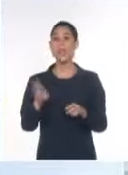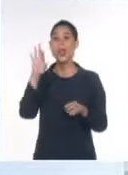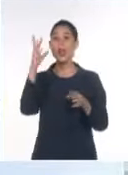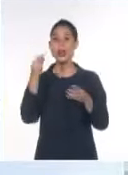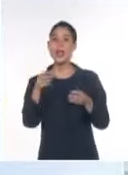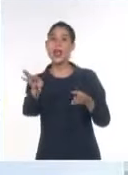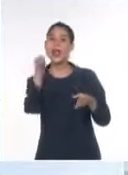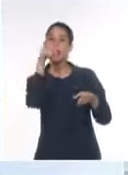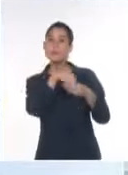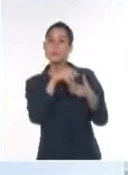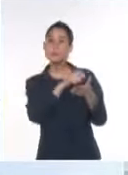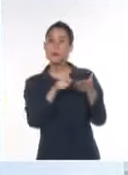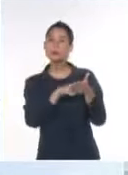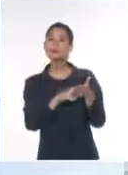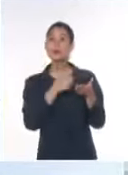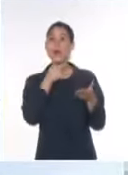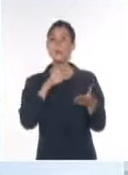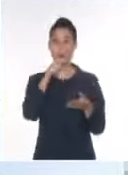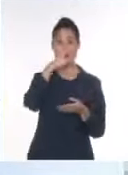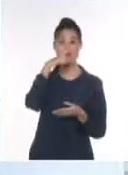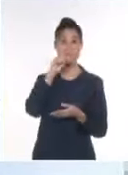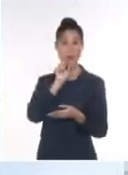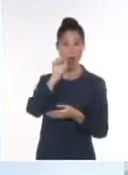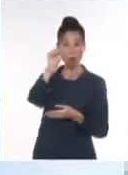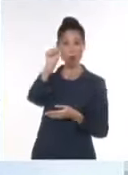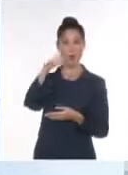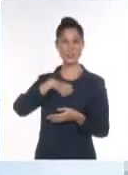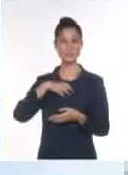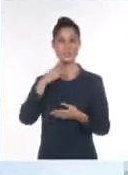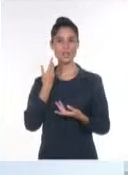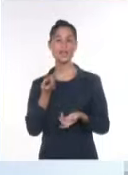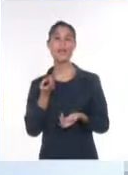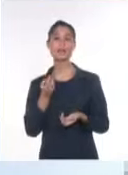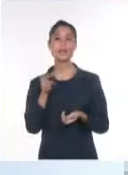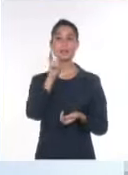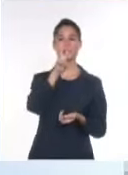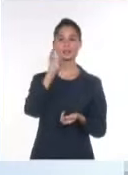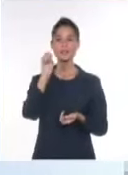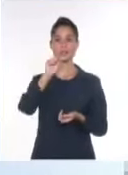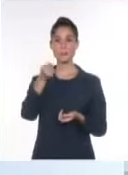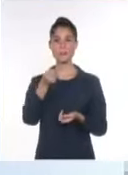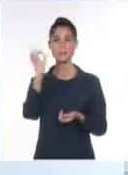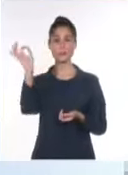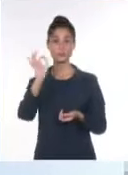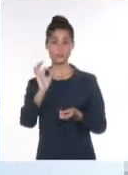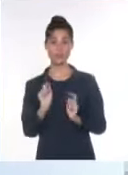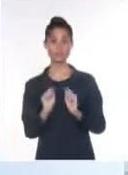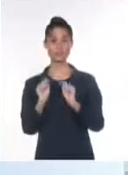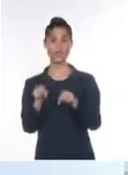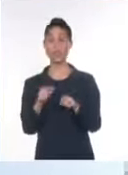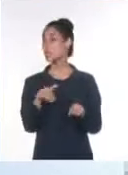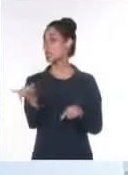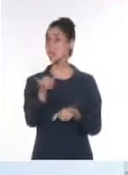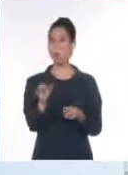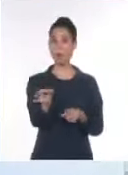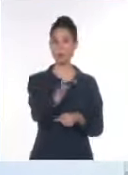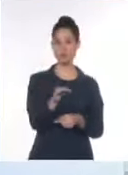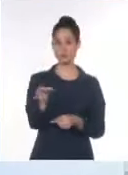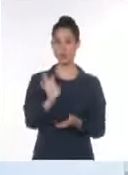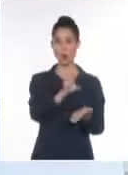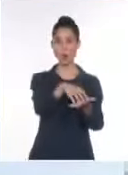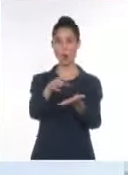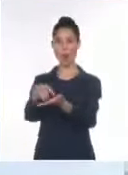Maduro con el 30%. Repito, en cada estado, y lo mismo pasó en cada municipio. Eso, que